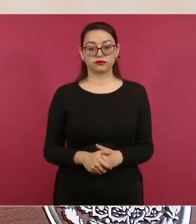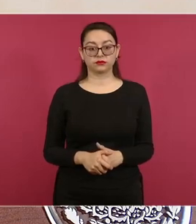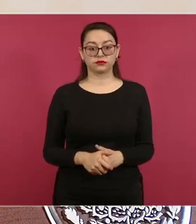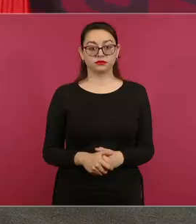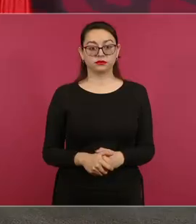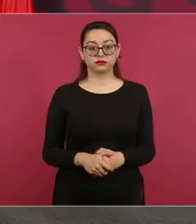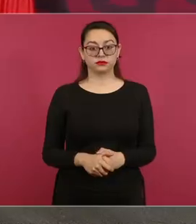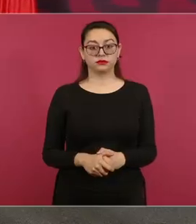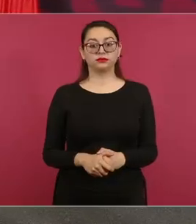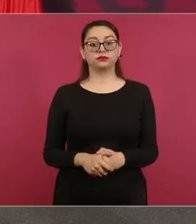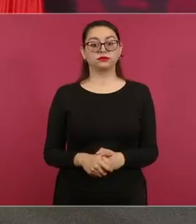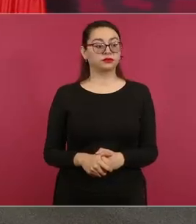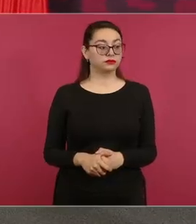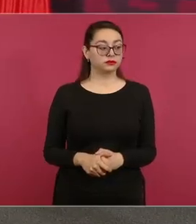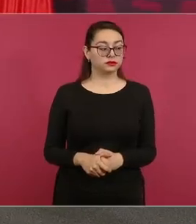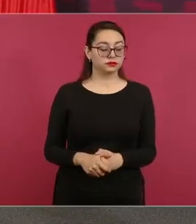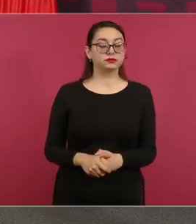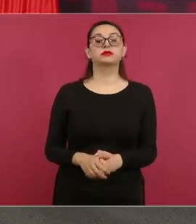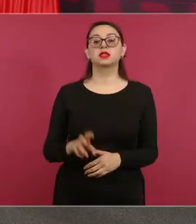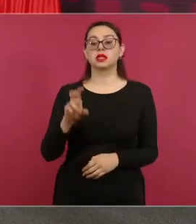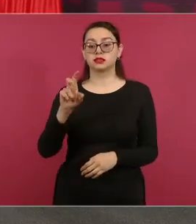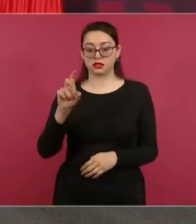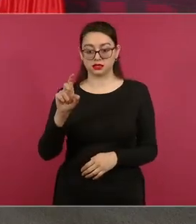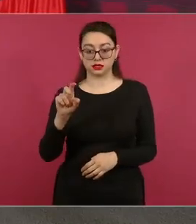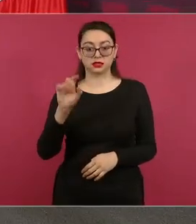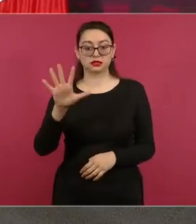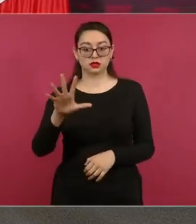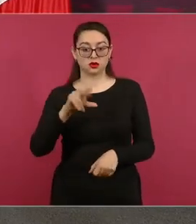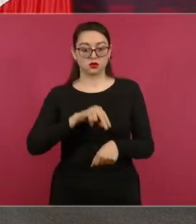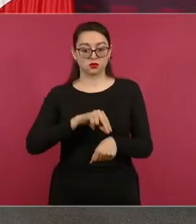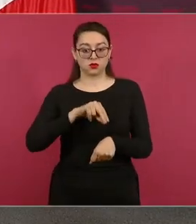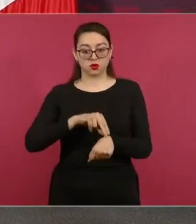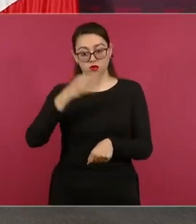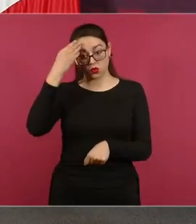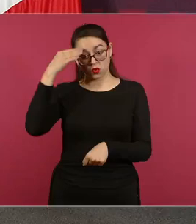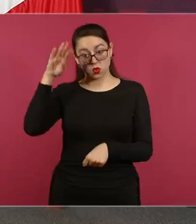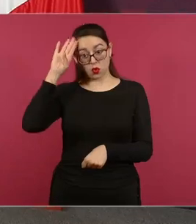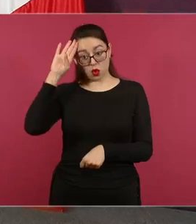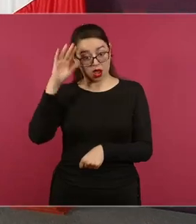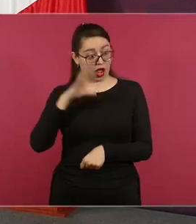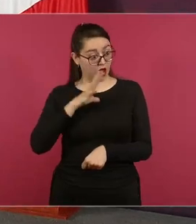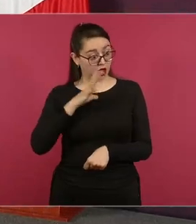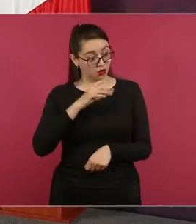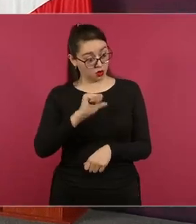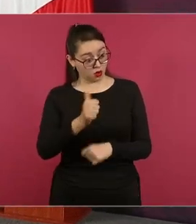cubanos. 35 médicos cubanos. ¿Y de qué otro país?